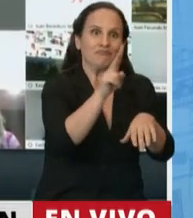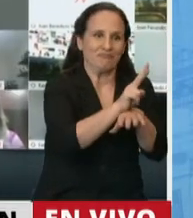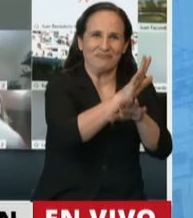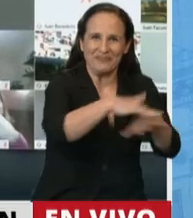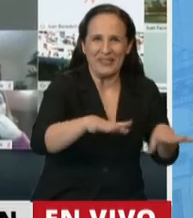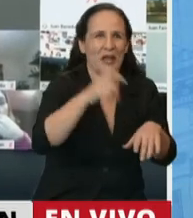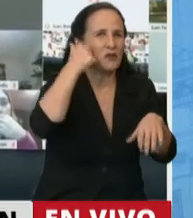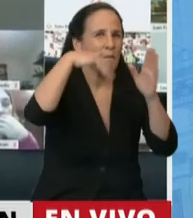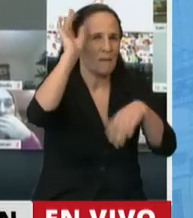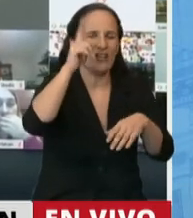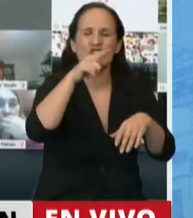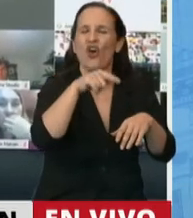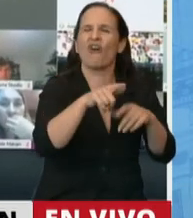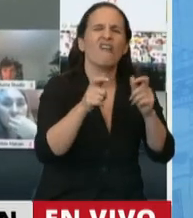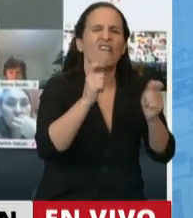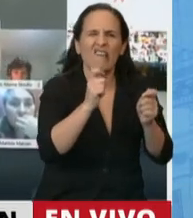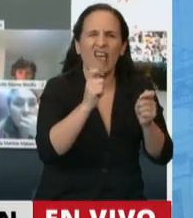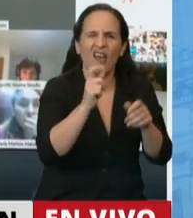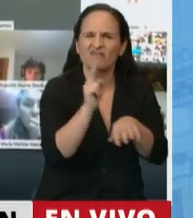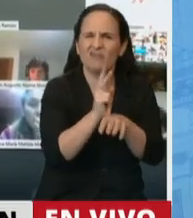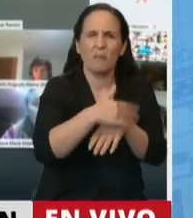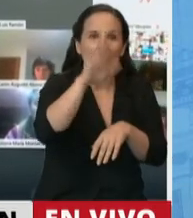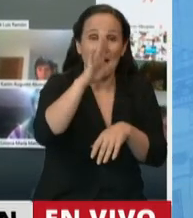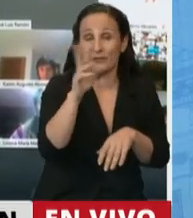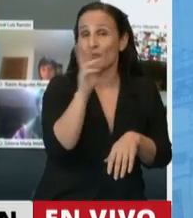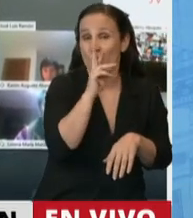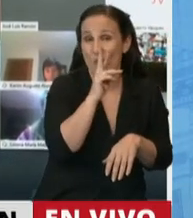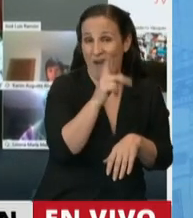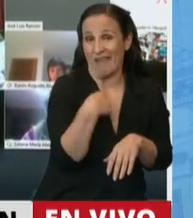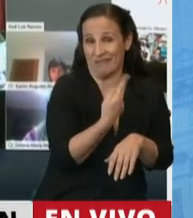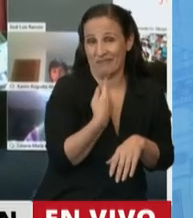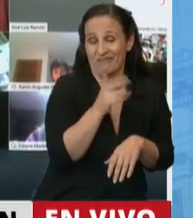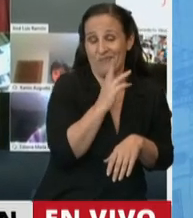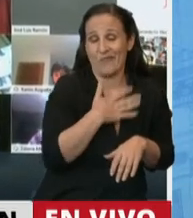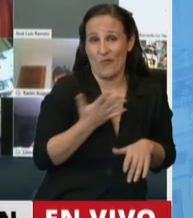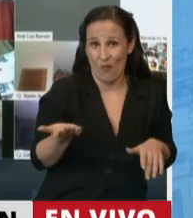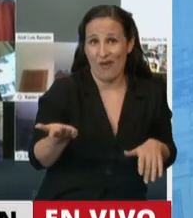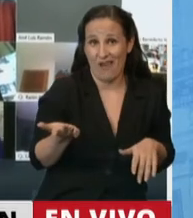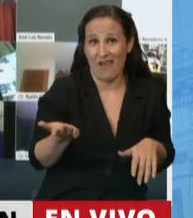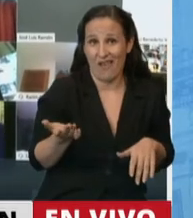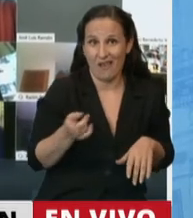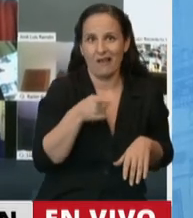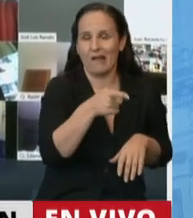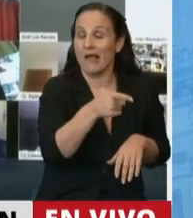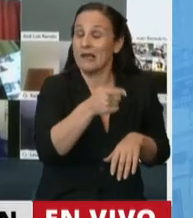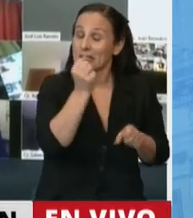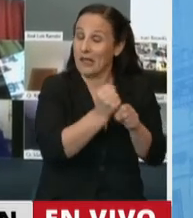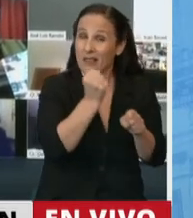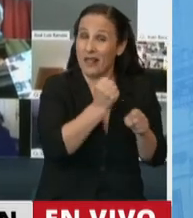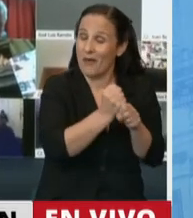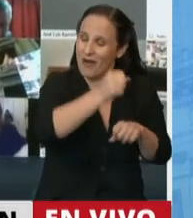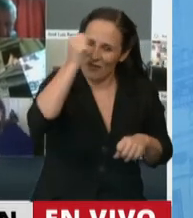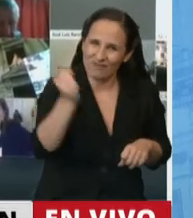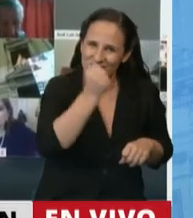mayores recae en su mayoría sobre mujeres, sobre nosotras. Y se requiere poner en valor esta tarea y